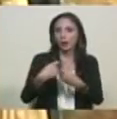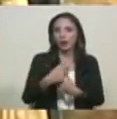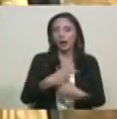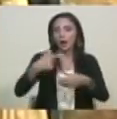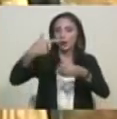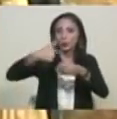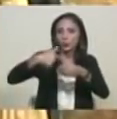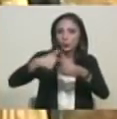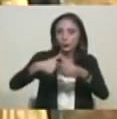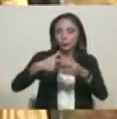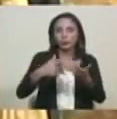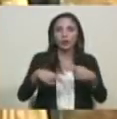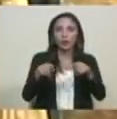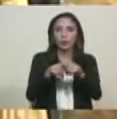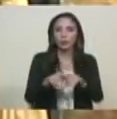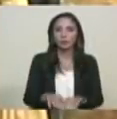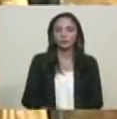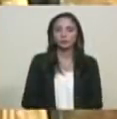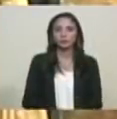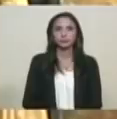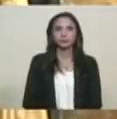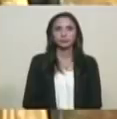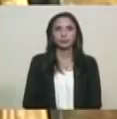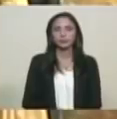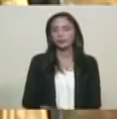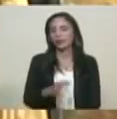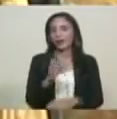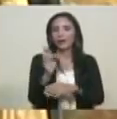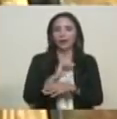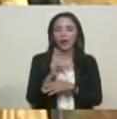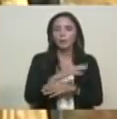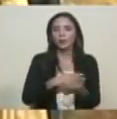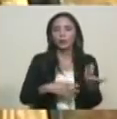a la persona. Directo.